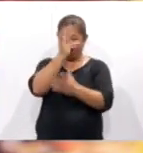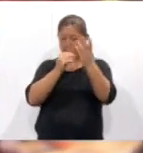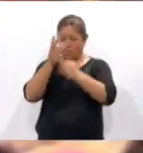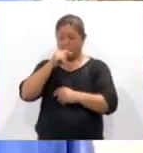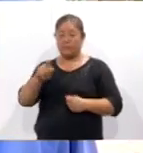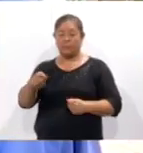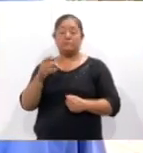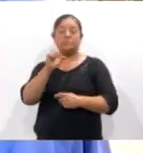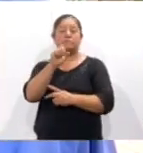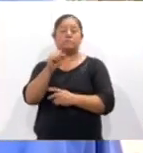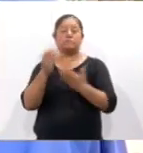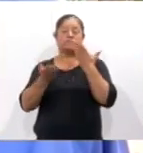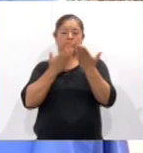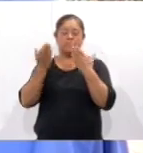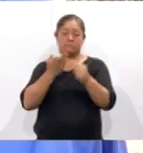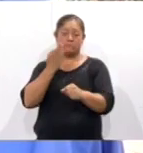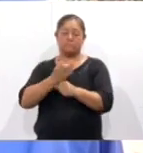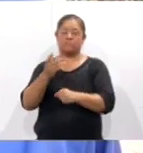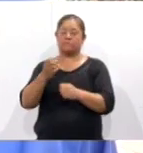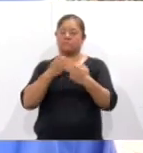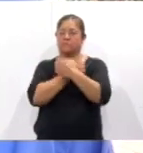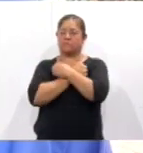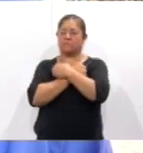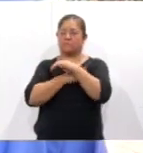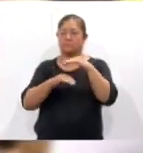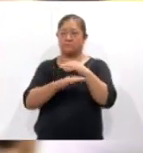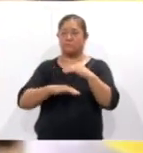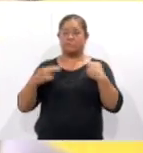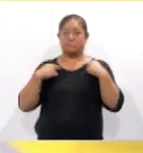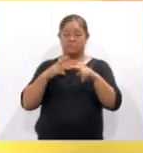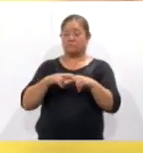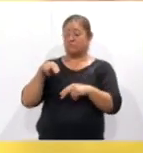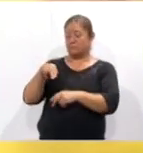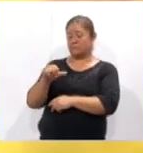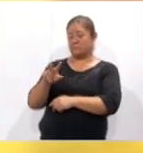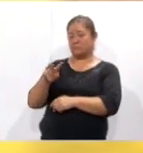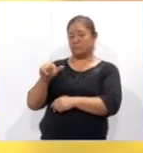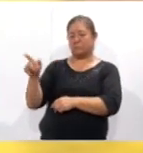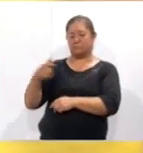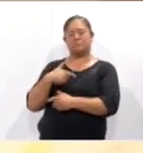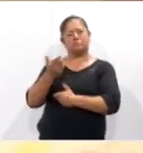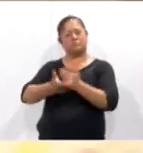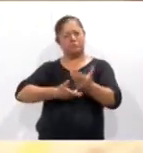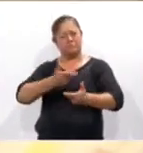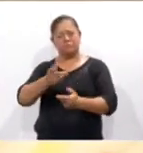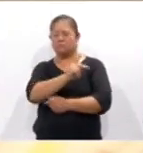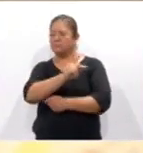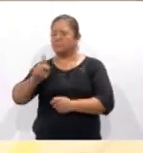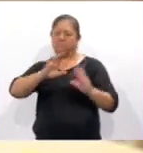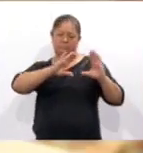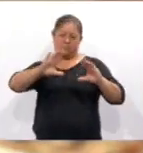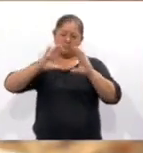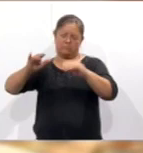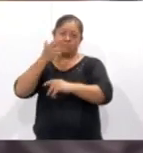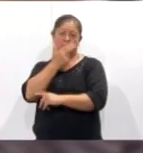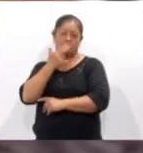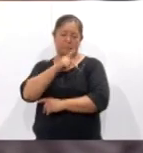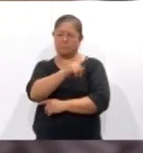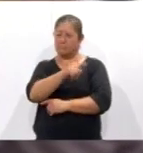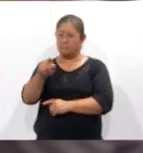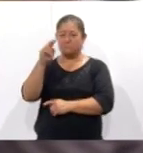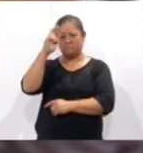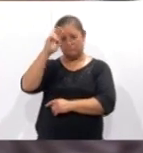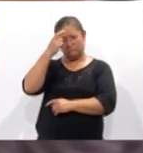educación básica. El maestro Ricardo Xochitémol Nava compartió la experiencia de enseñar esta lengua a los infantes y cómo ellos